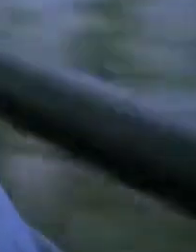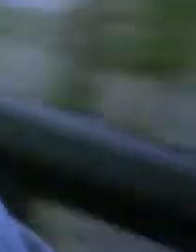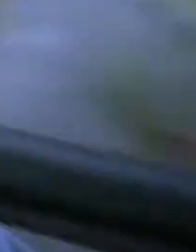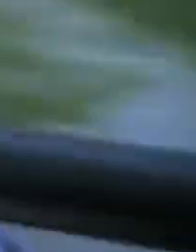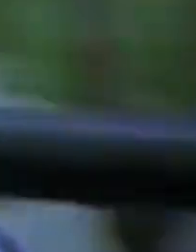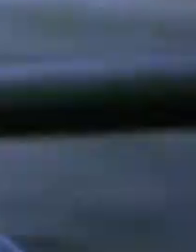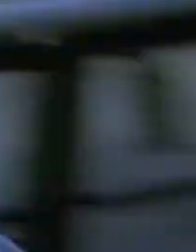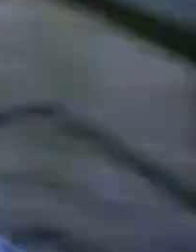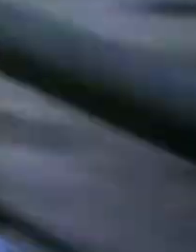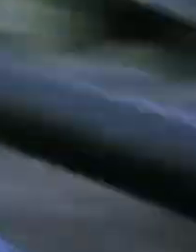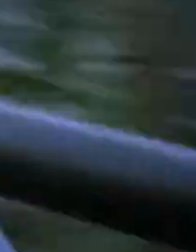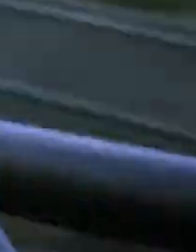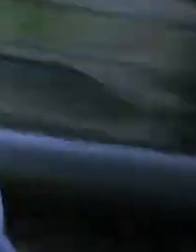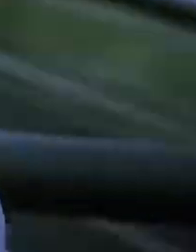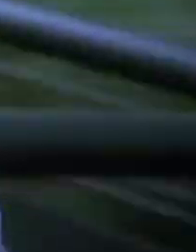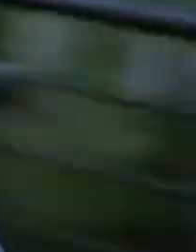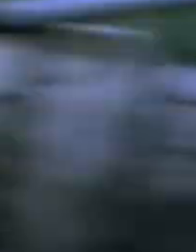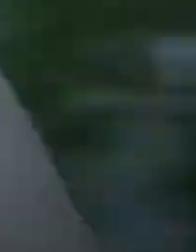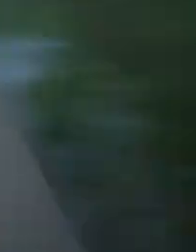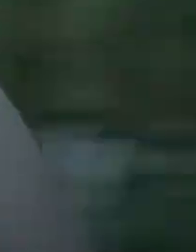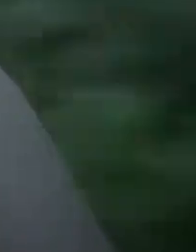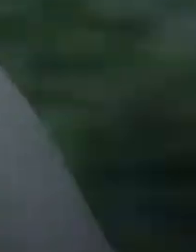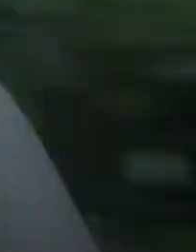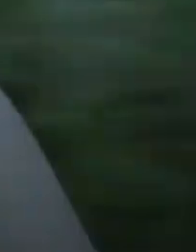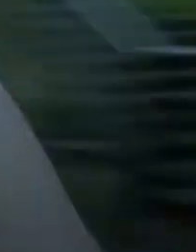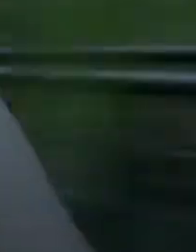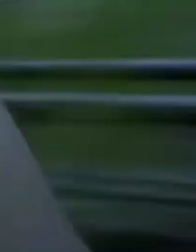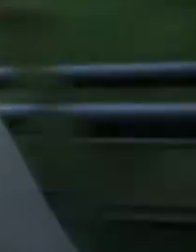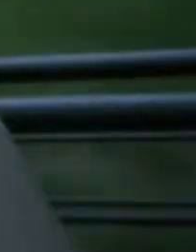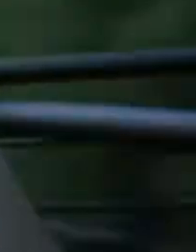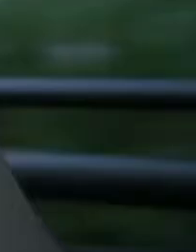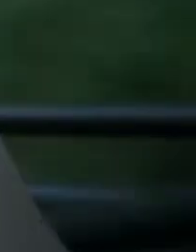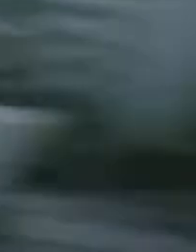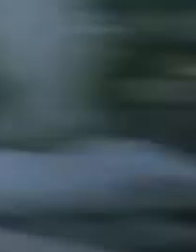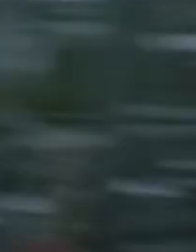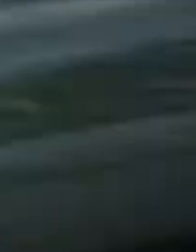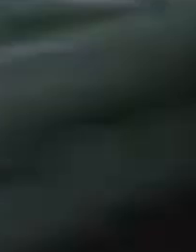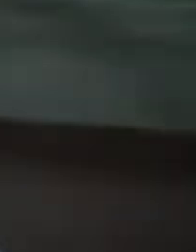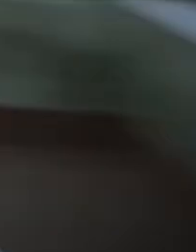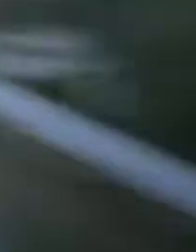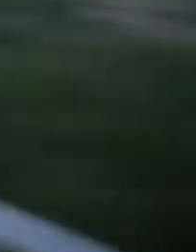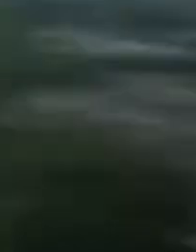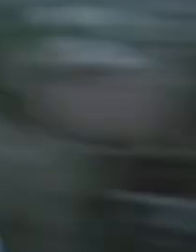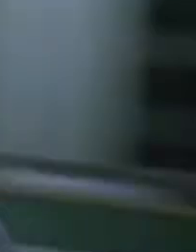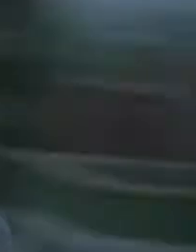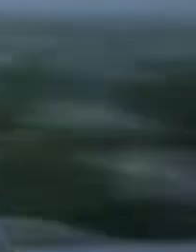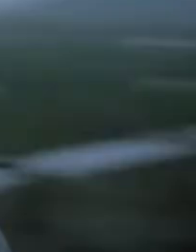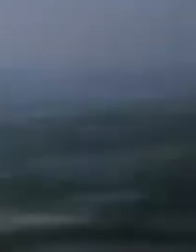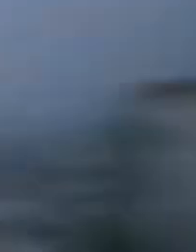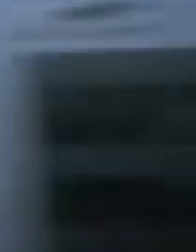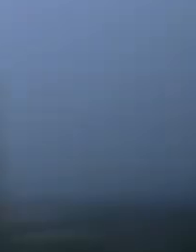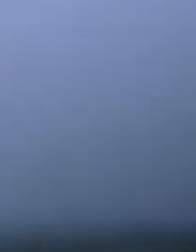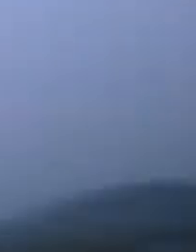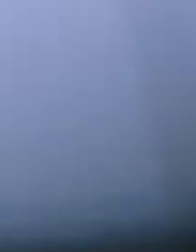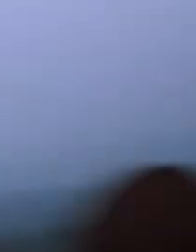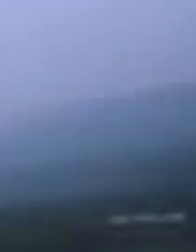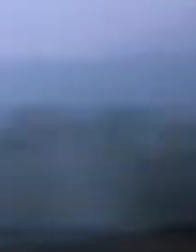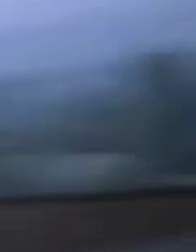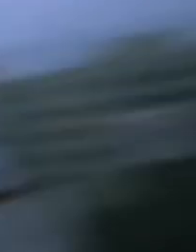Eres más linda que las otras. ¿Por qué me lastimas? Porque vales mucho dinero.